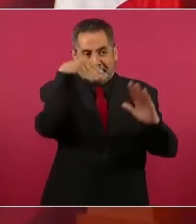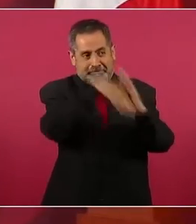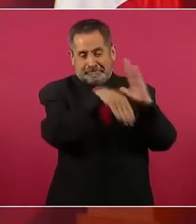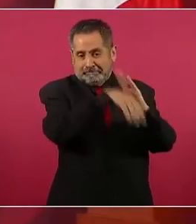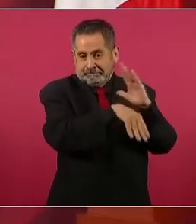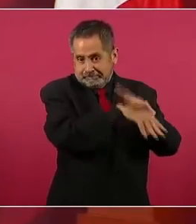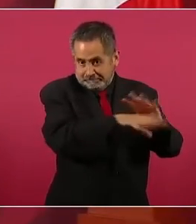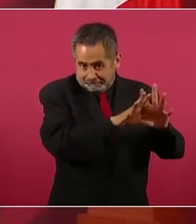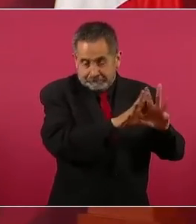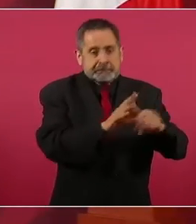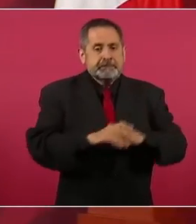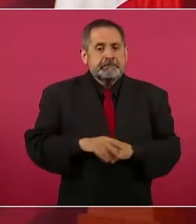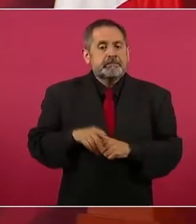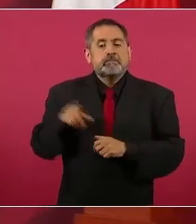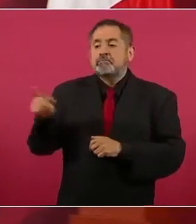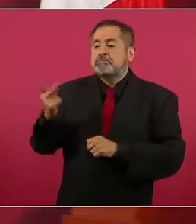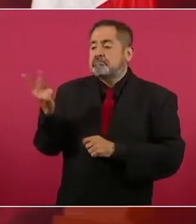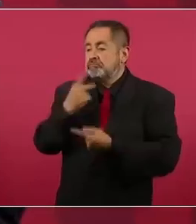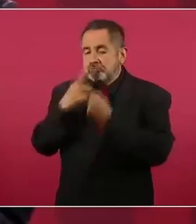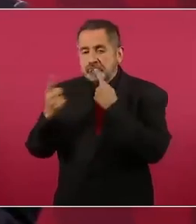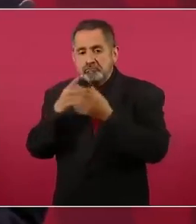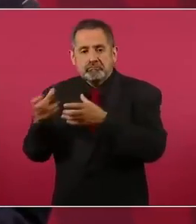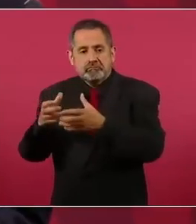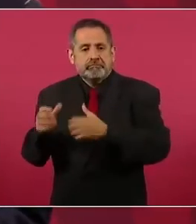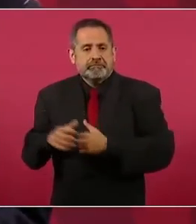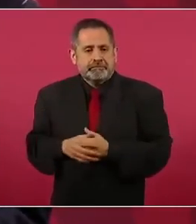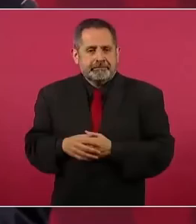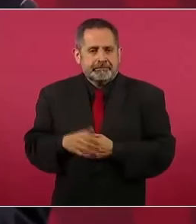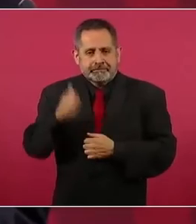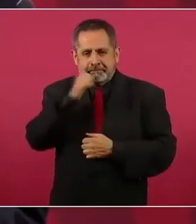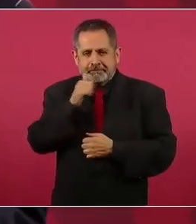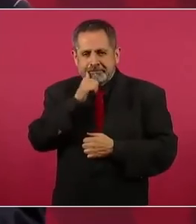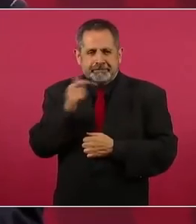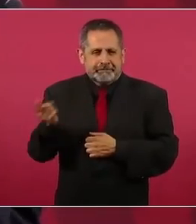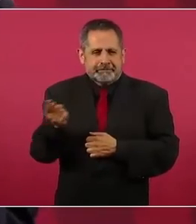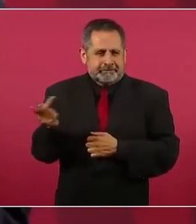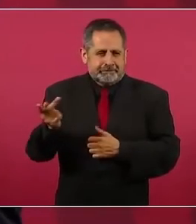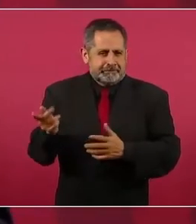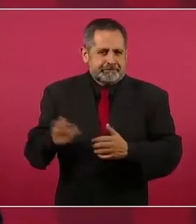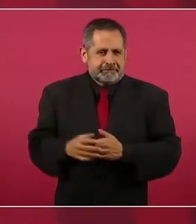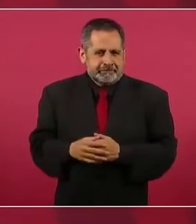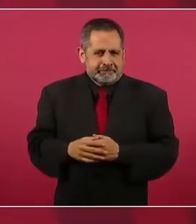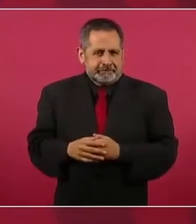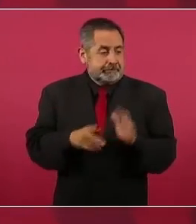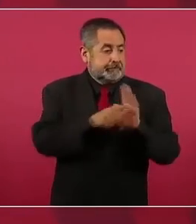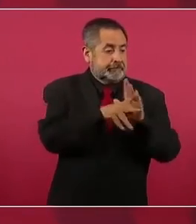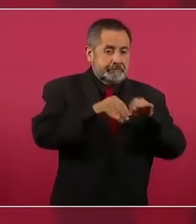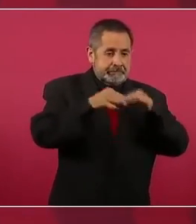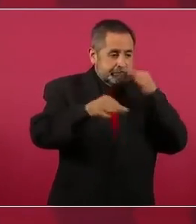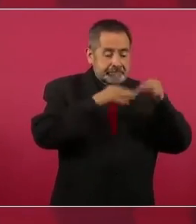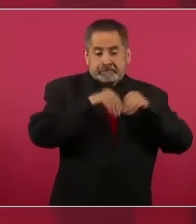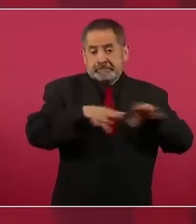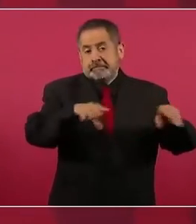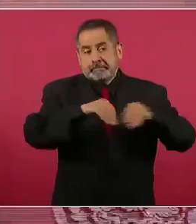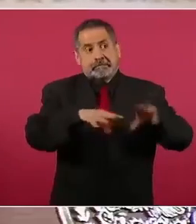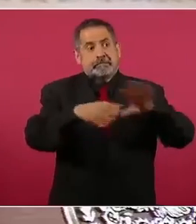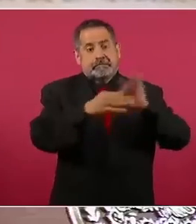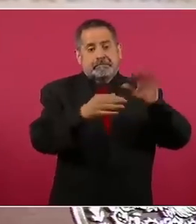y hablan, pues como siempre, los periódicos, la nota,